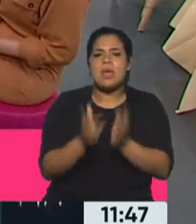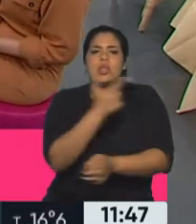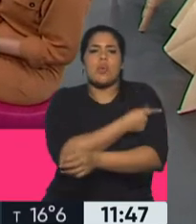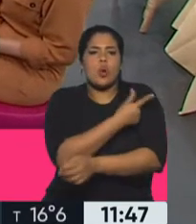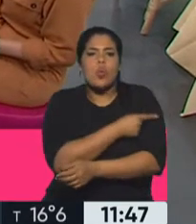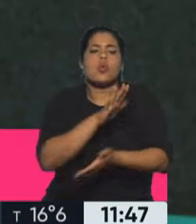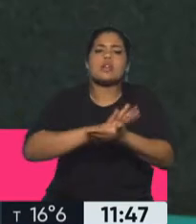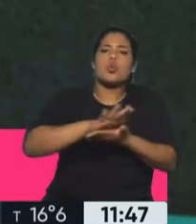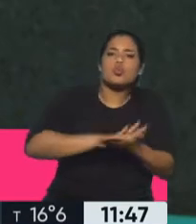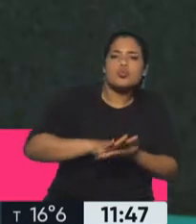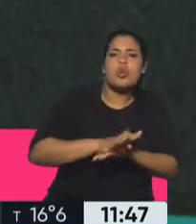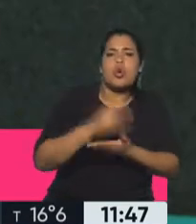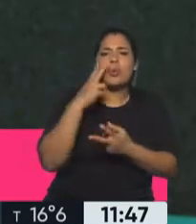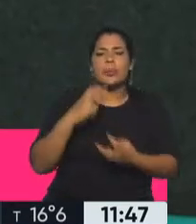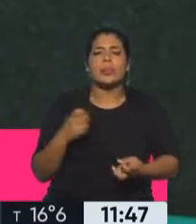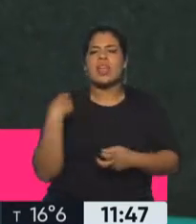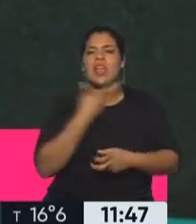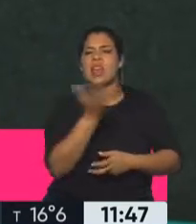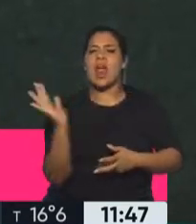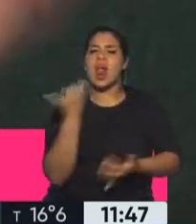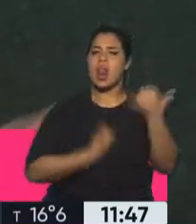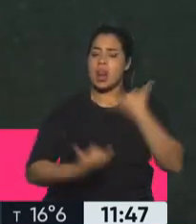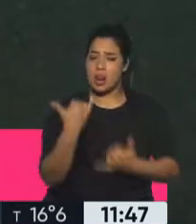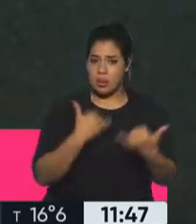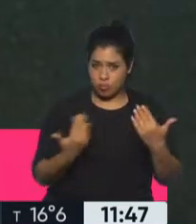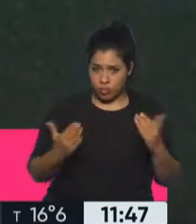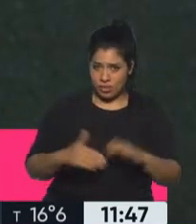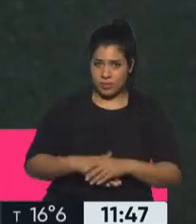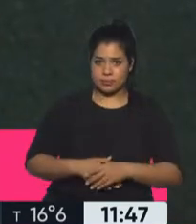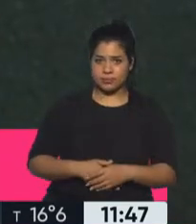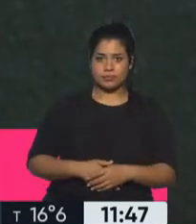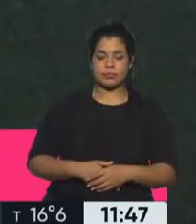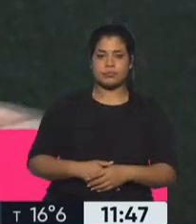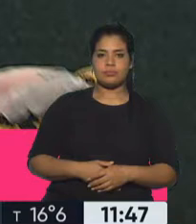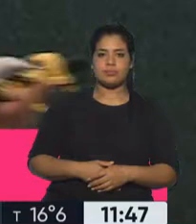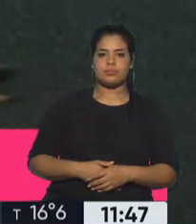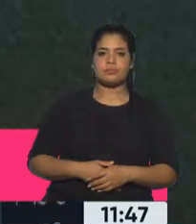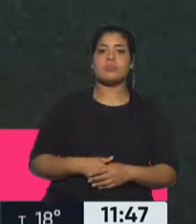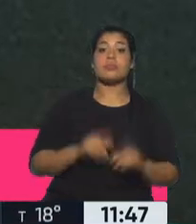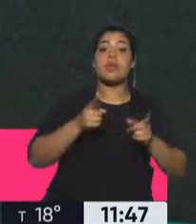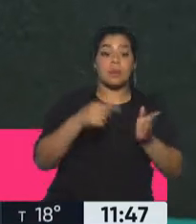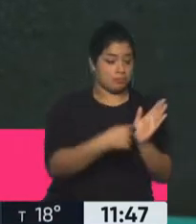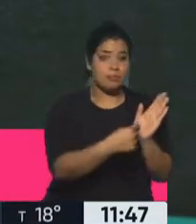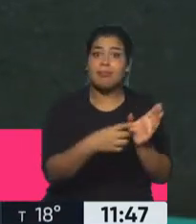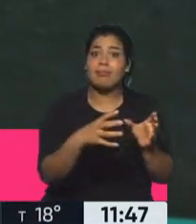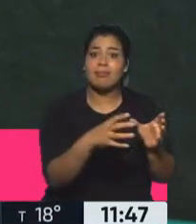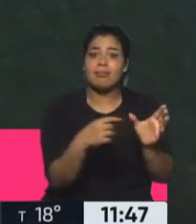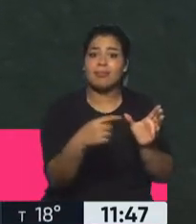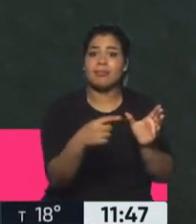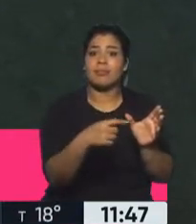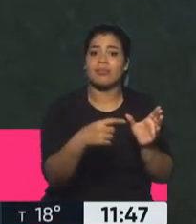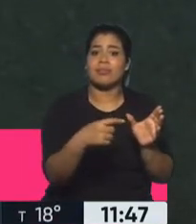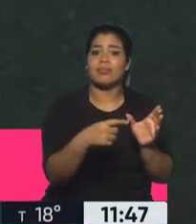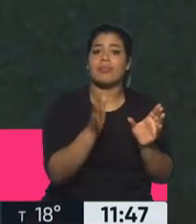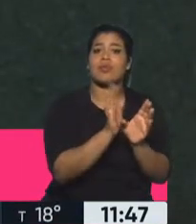están investigando? ¿Nos pueden dar un panorama general de qué se está haciendo en investigación en el Chagas? Sí. Por cierto, tengo acá, me trajeron la